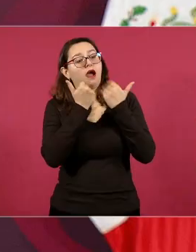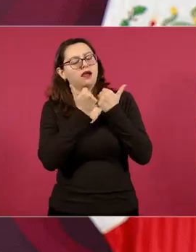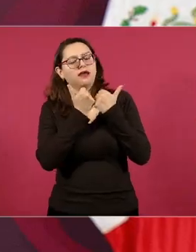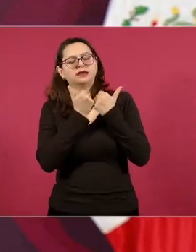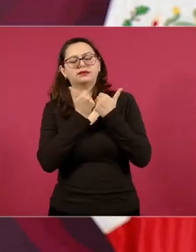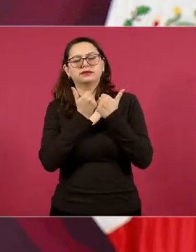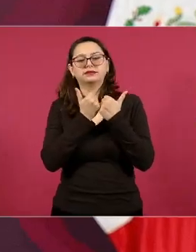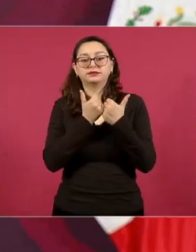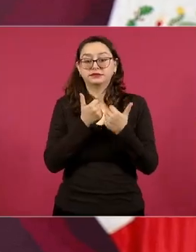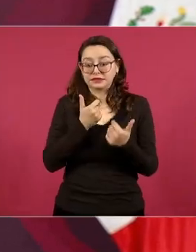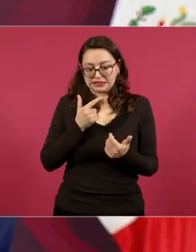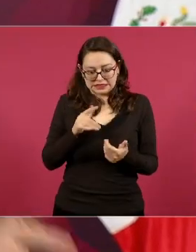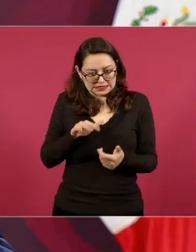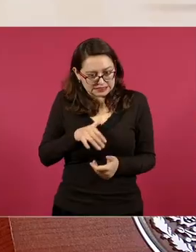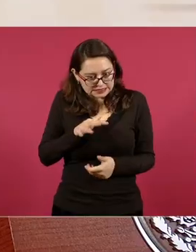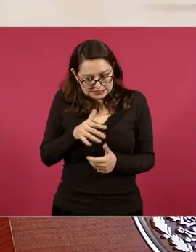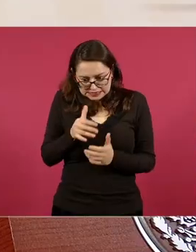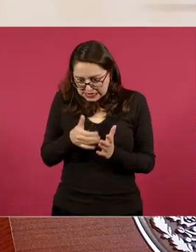y le buscan